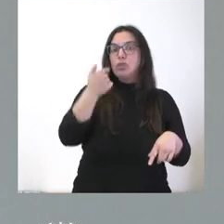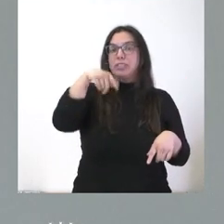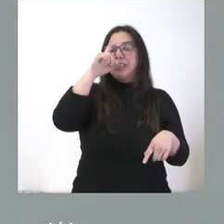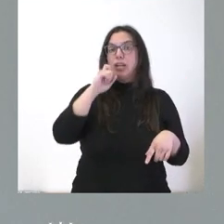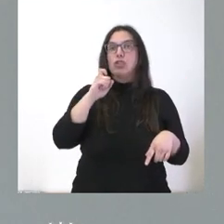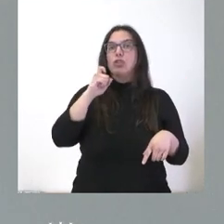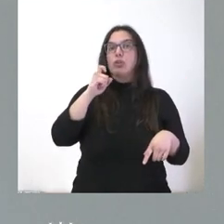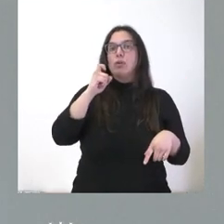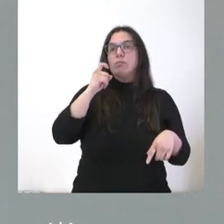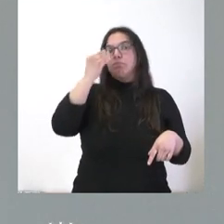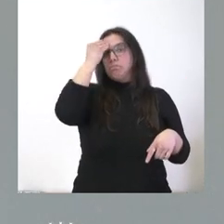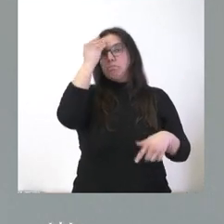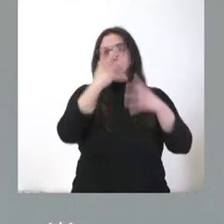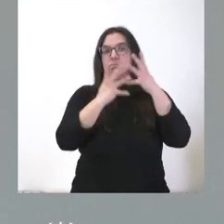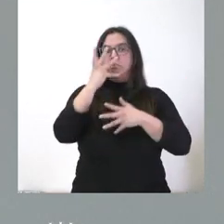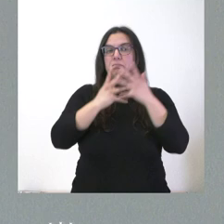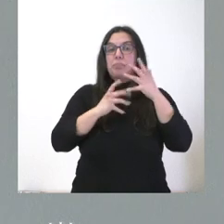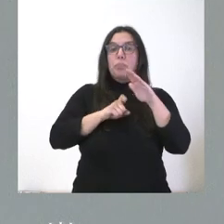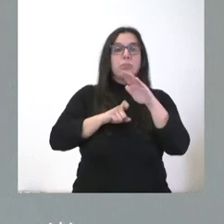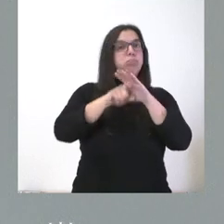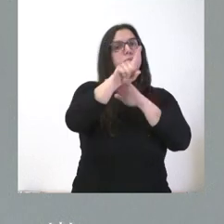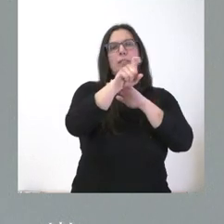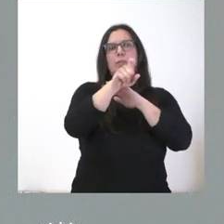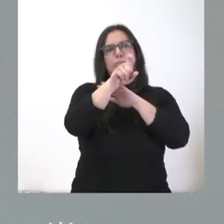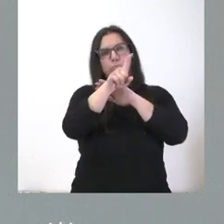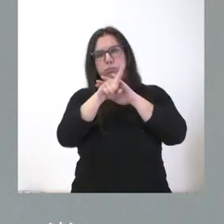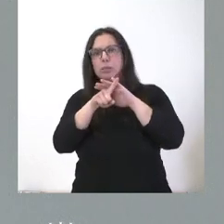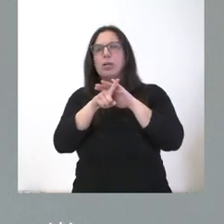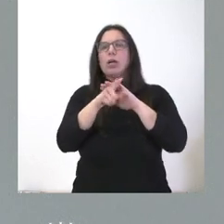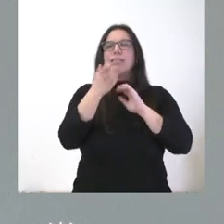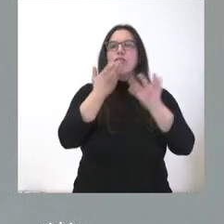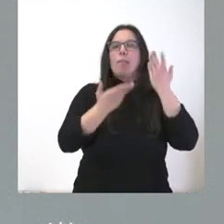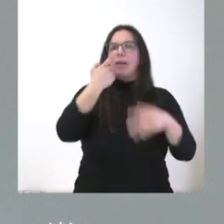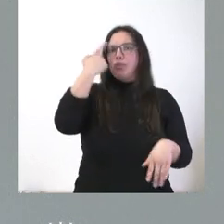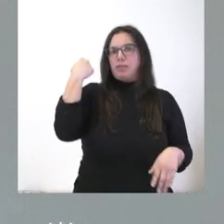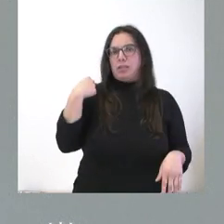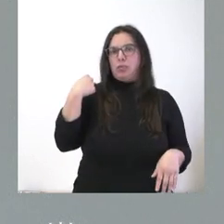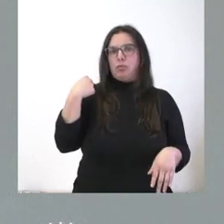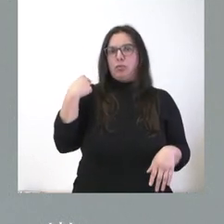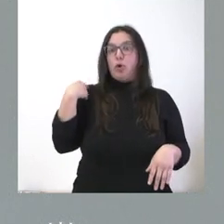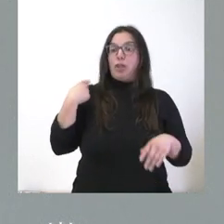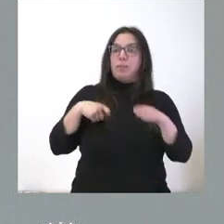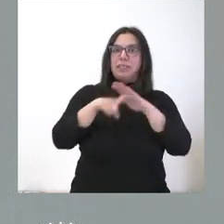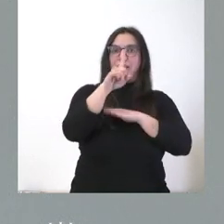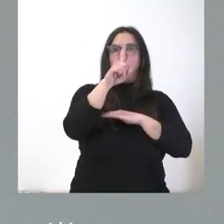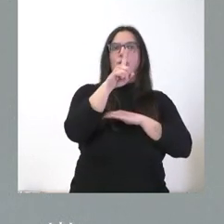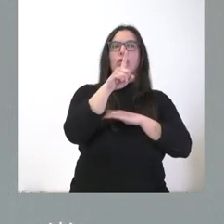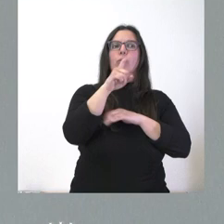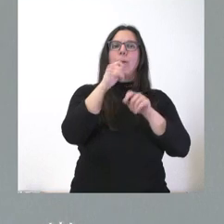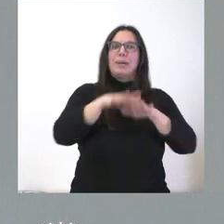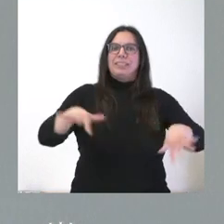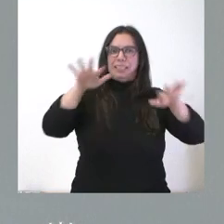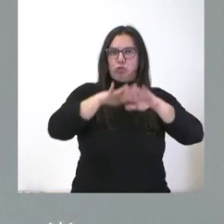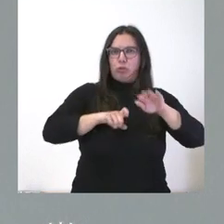el crecimiento económico se reduzca incluso a menos de la mitad respecto al año anterior. Esto lo hemos dicho más